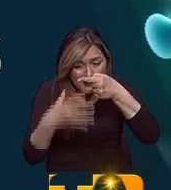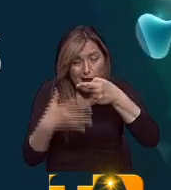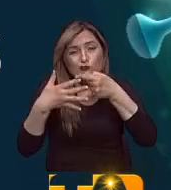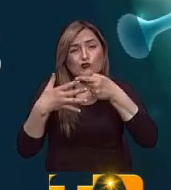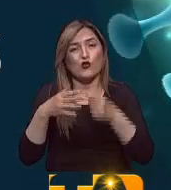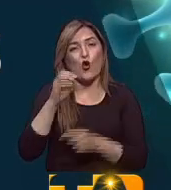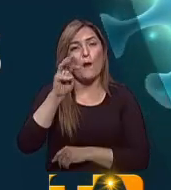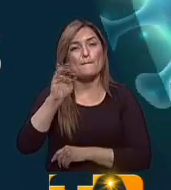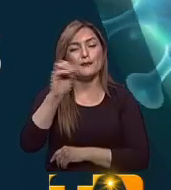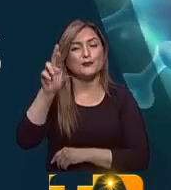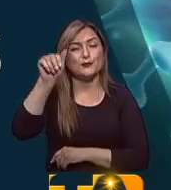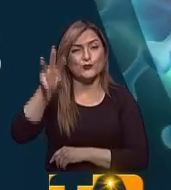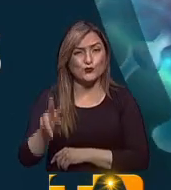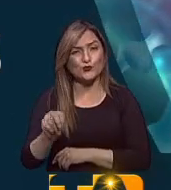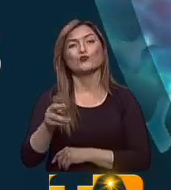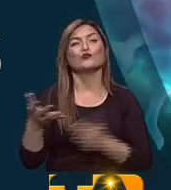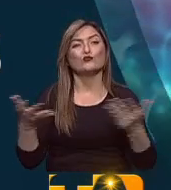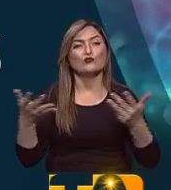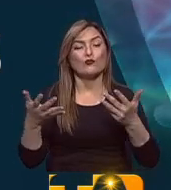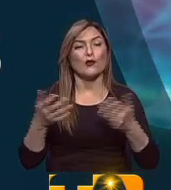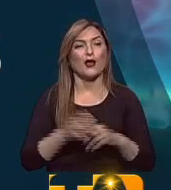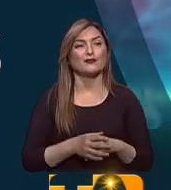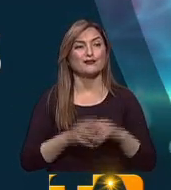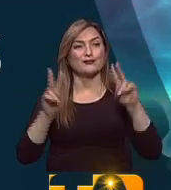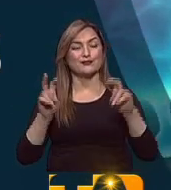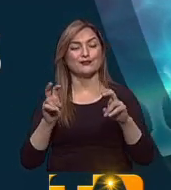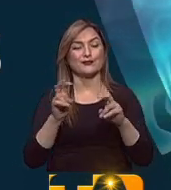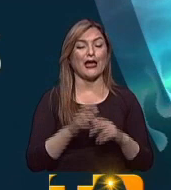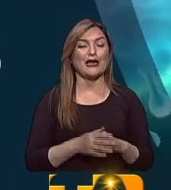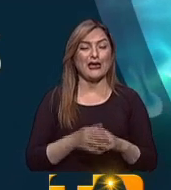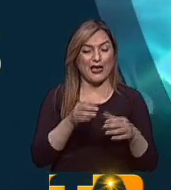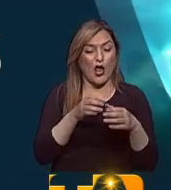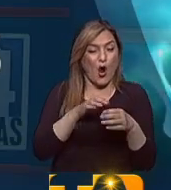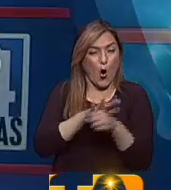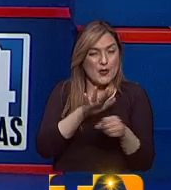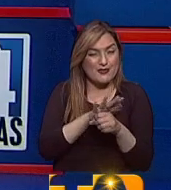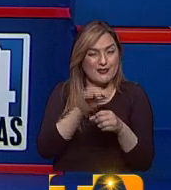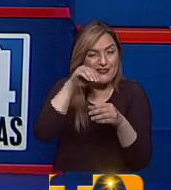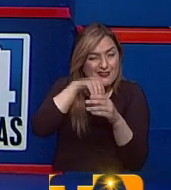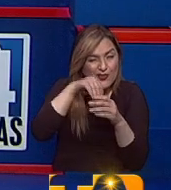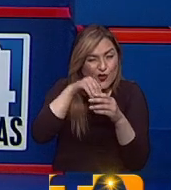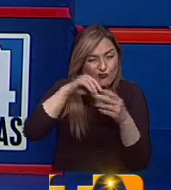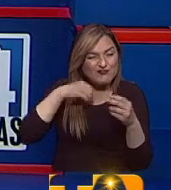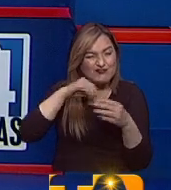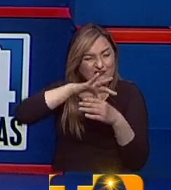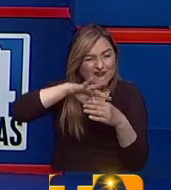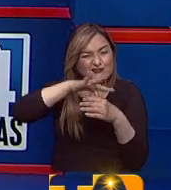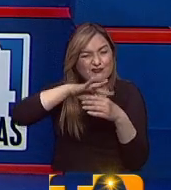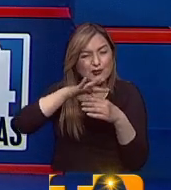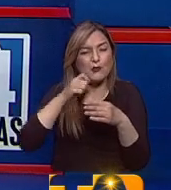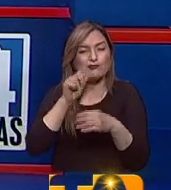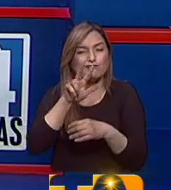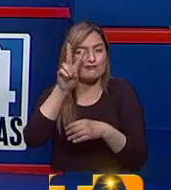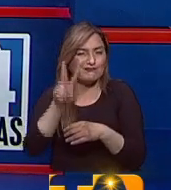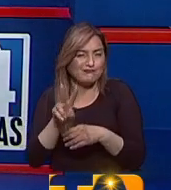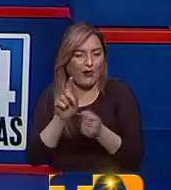Omicron. 32 de ellas están en la famosa proteína Spike, es decir, en la huella digital del coronavirus. Es decir, la que cubre la superficie del virus